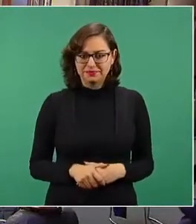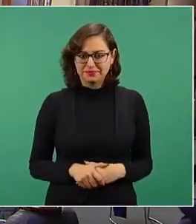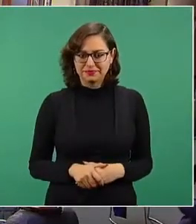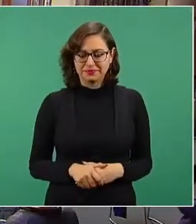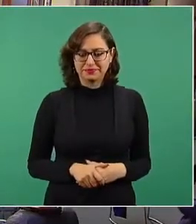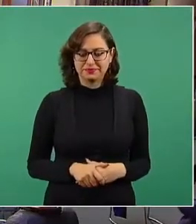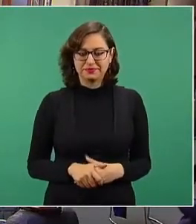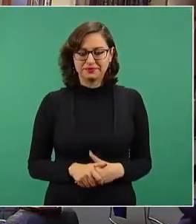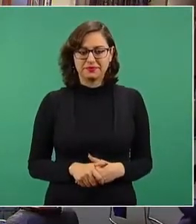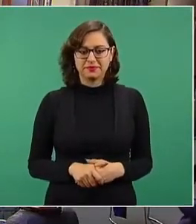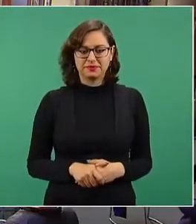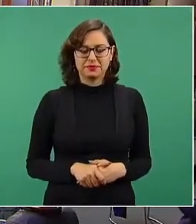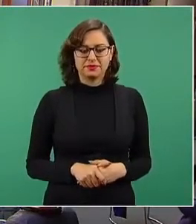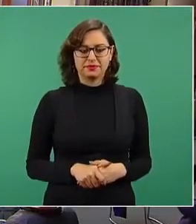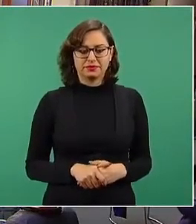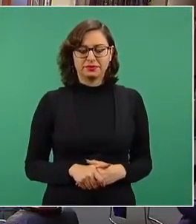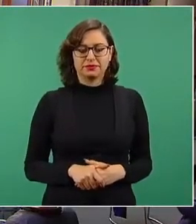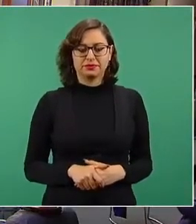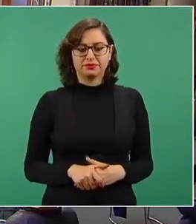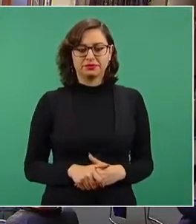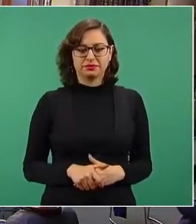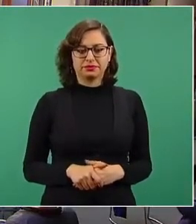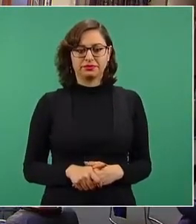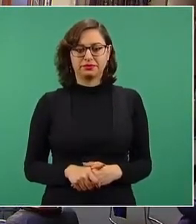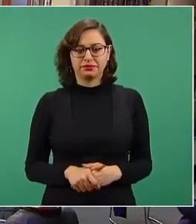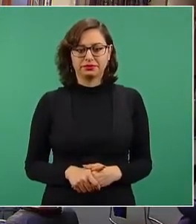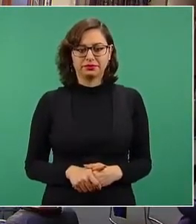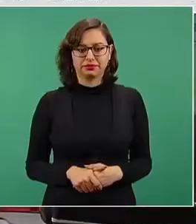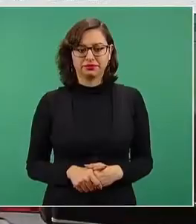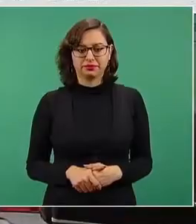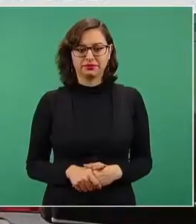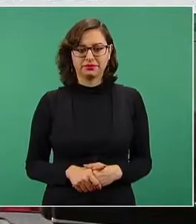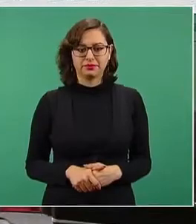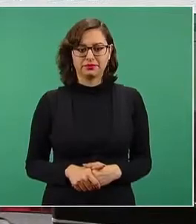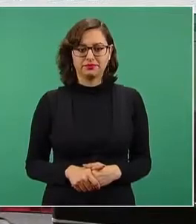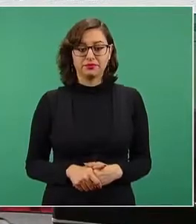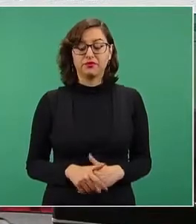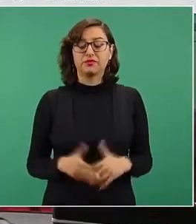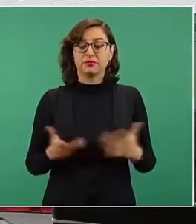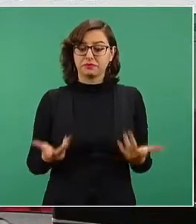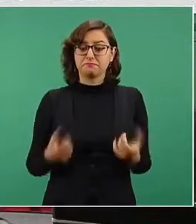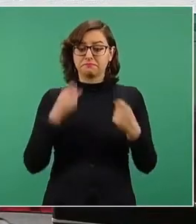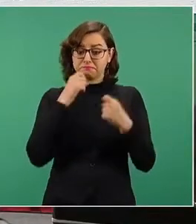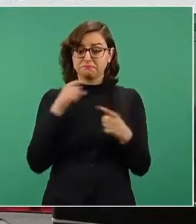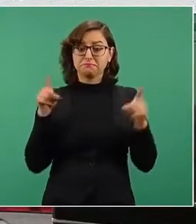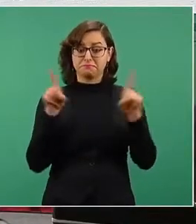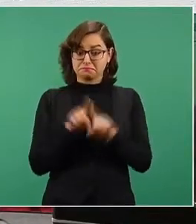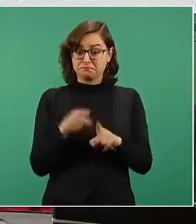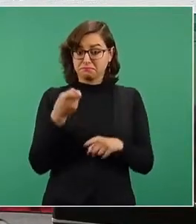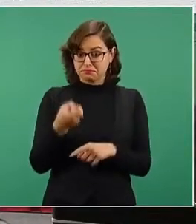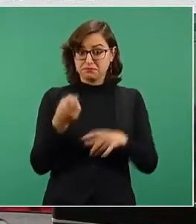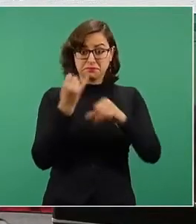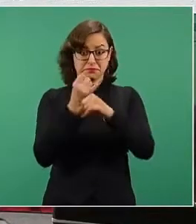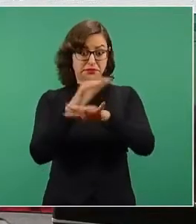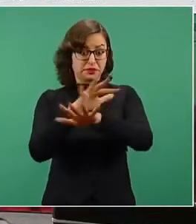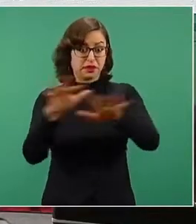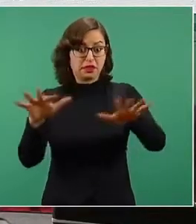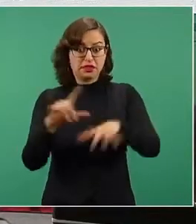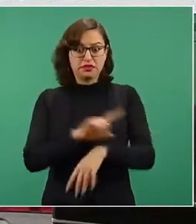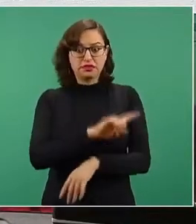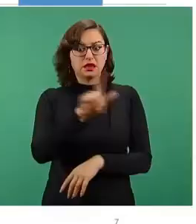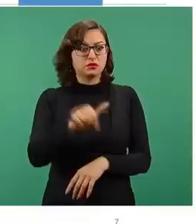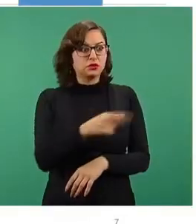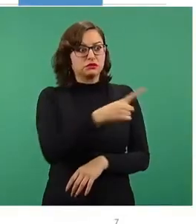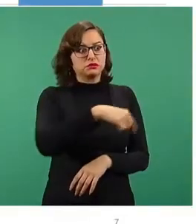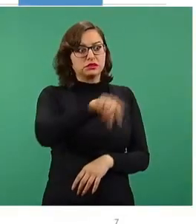Por ahí hubo, después de dar a conocer algunos de los datos de estos subsidios, algunas de